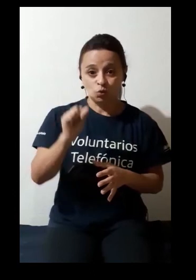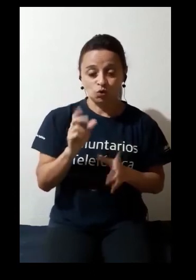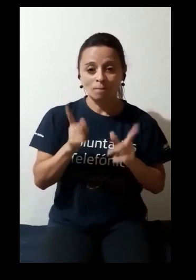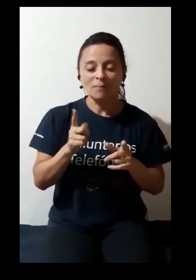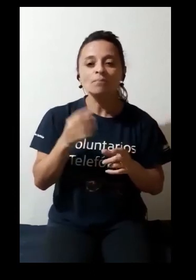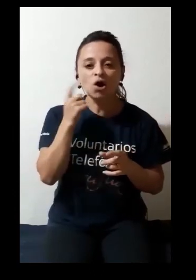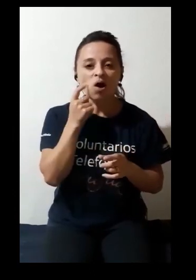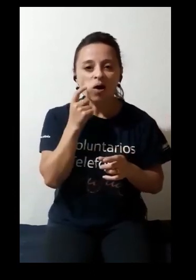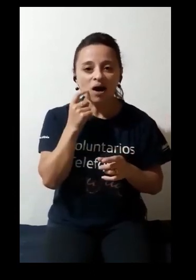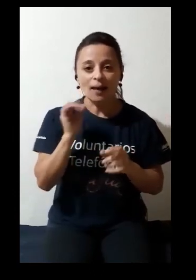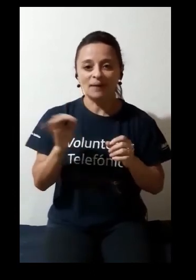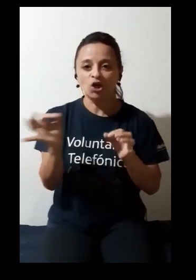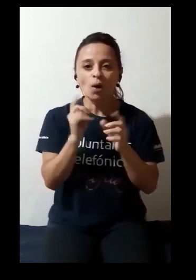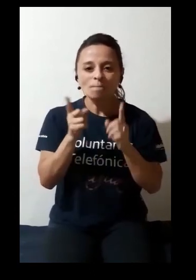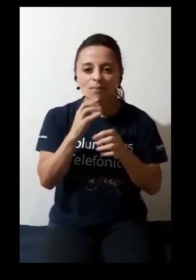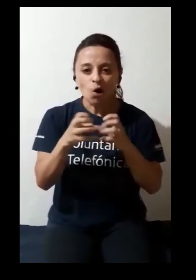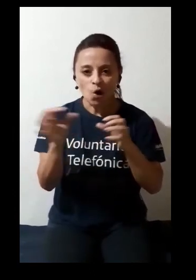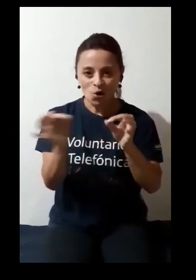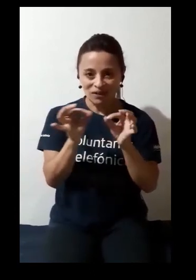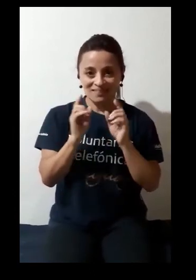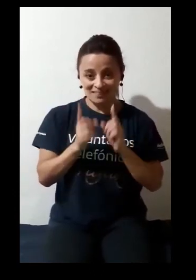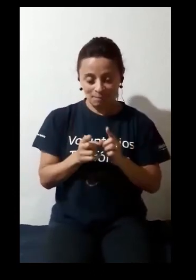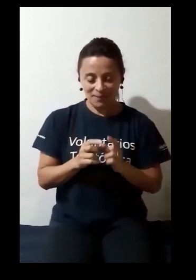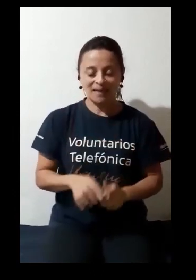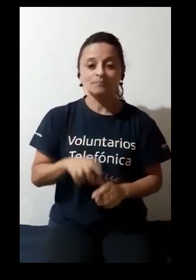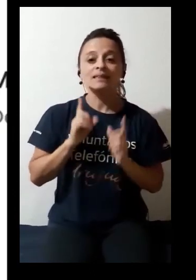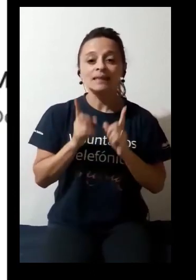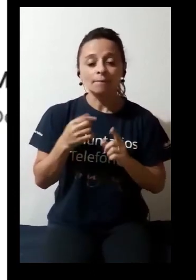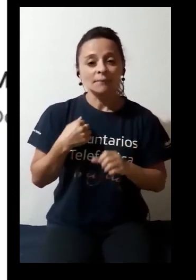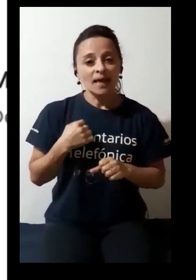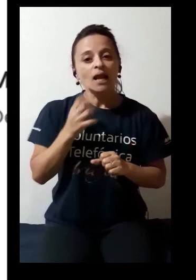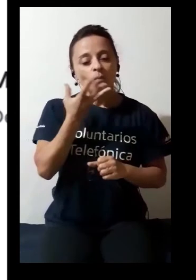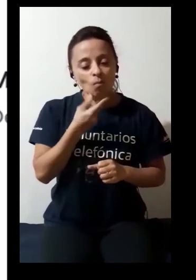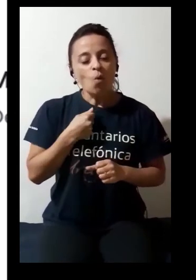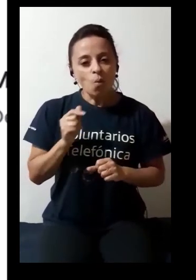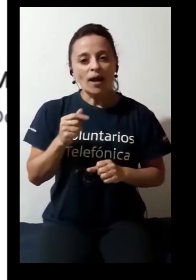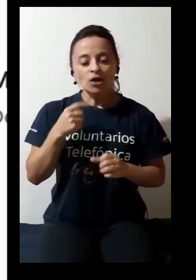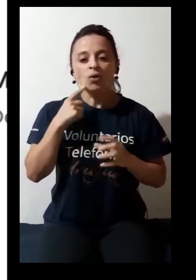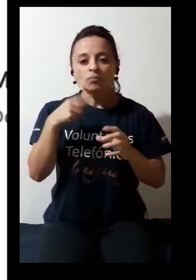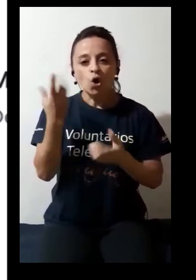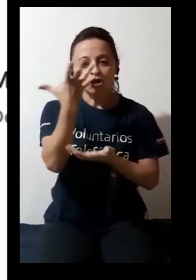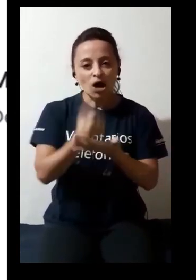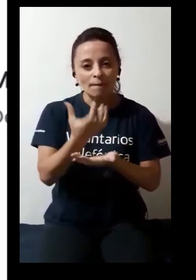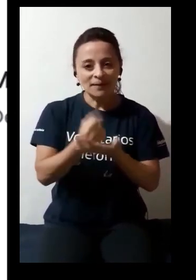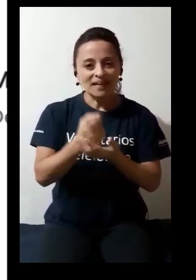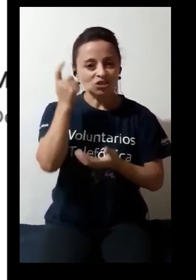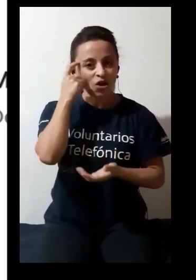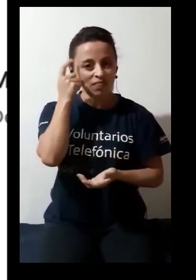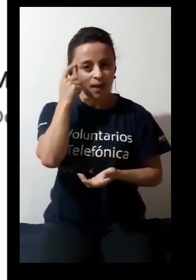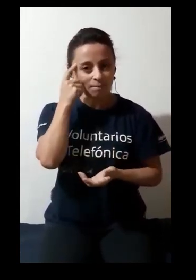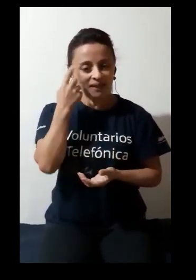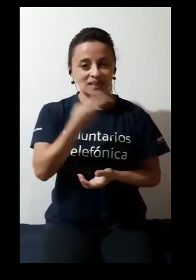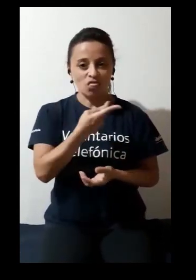mismos colores. También están buenas las aplicaciones Neuronation y Luminosity. Que contienen distintos